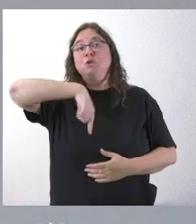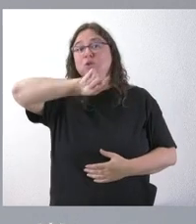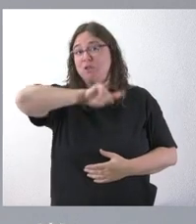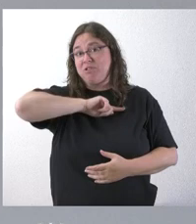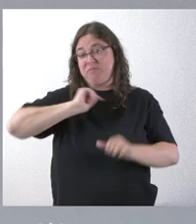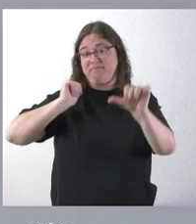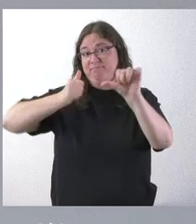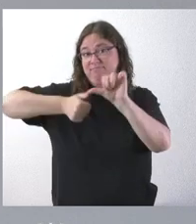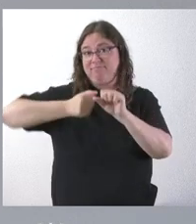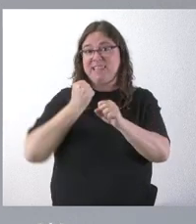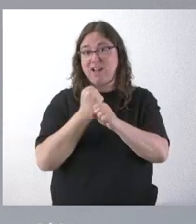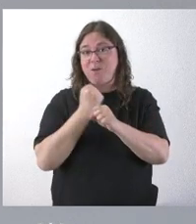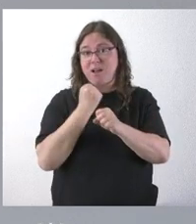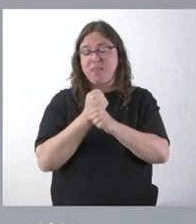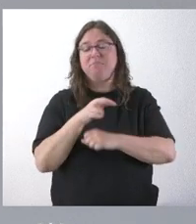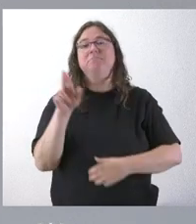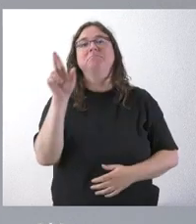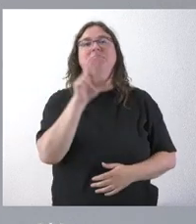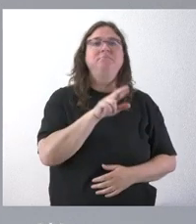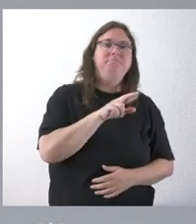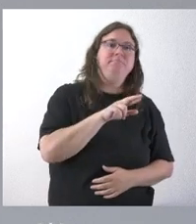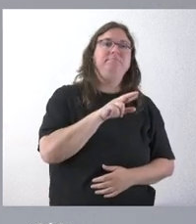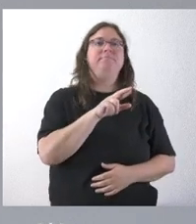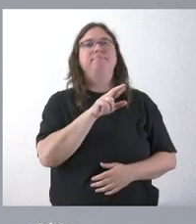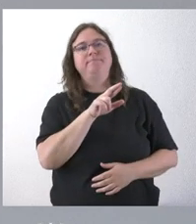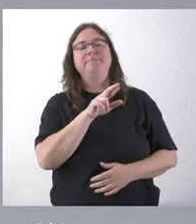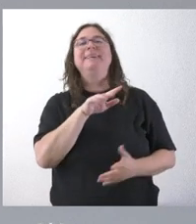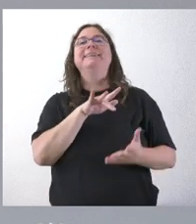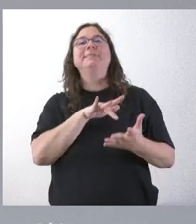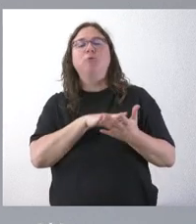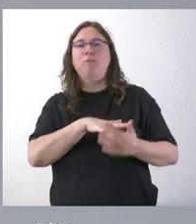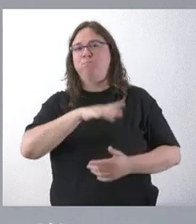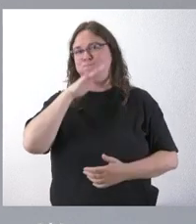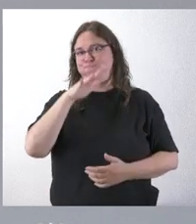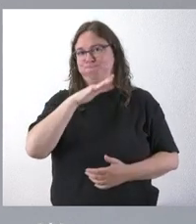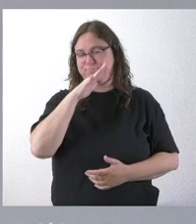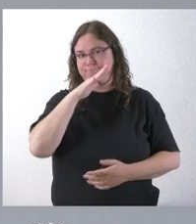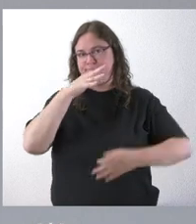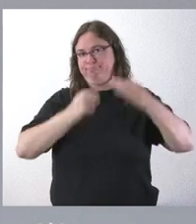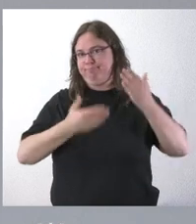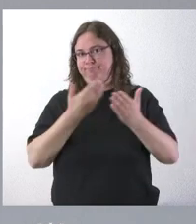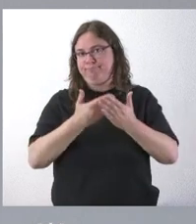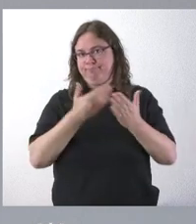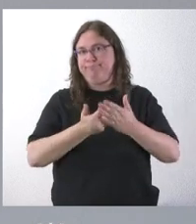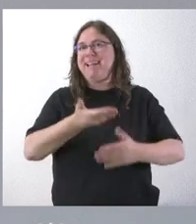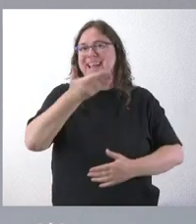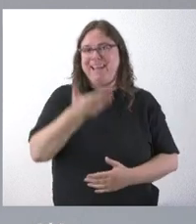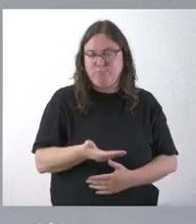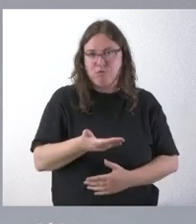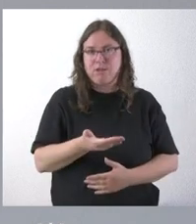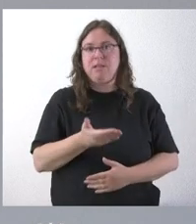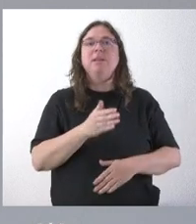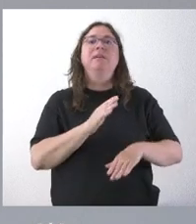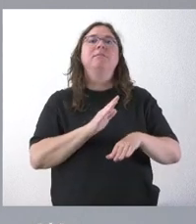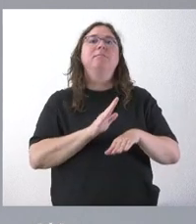trabajando, reitero que hay argumentos jurídicos importantes, muy importantes